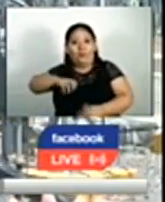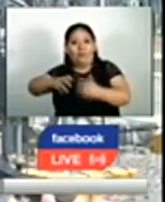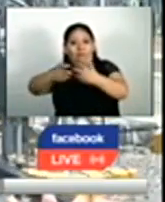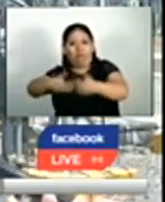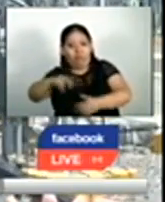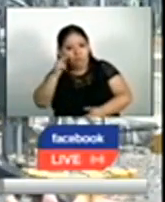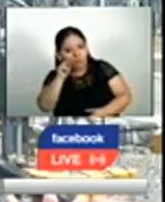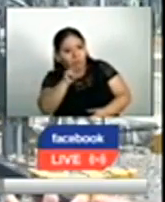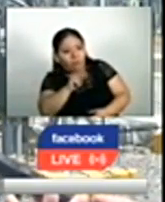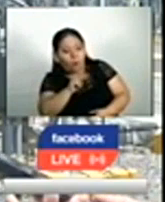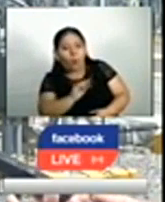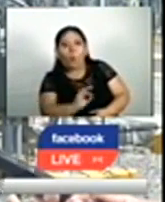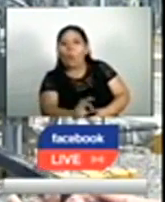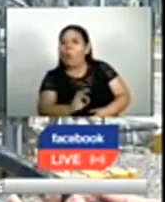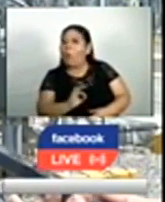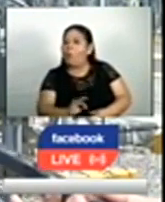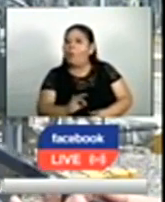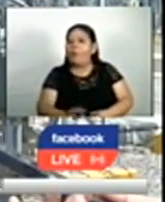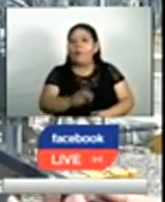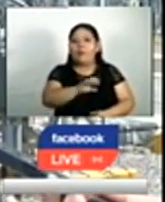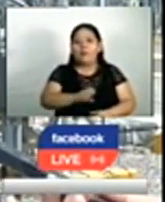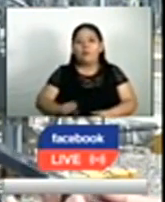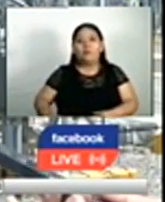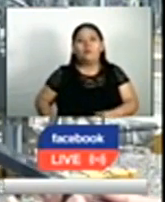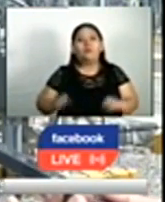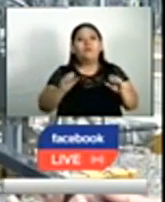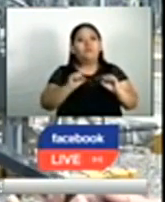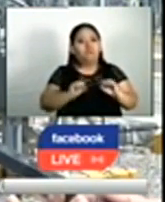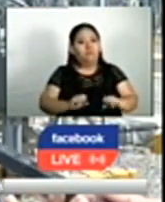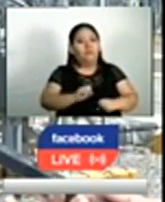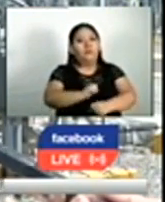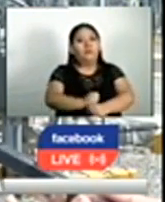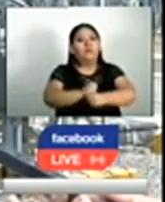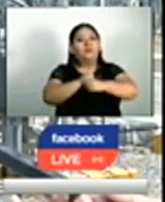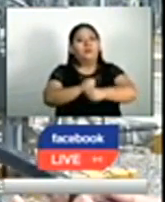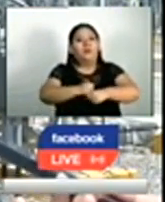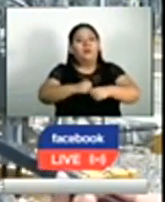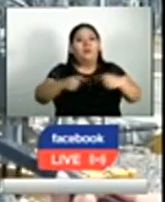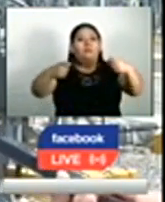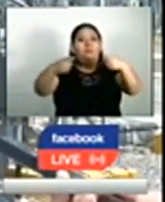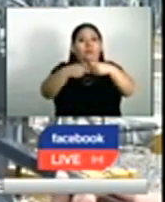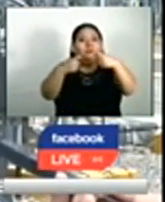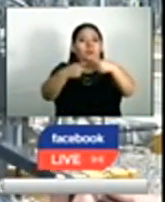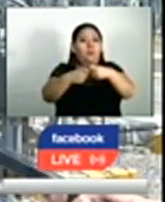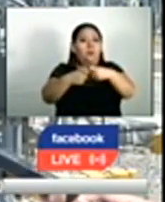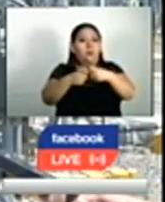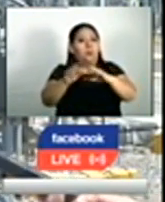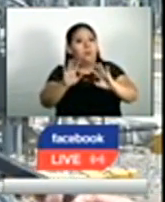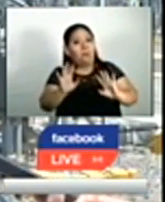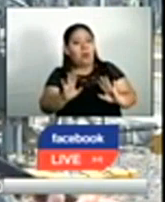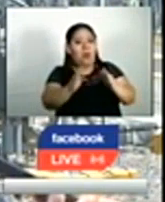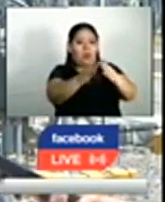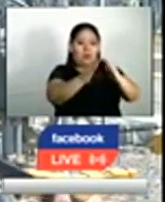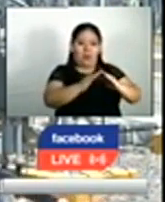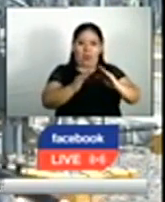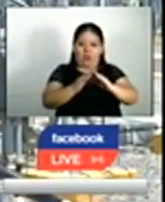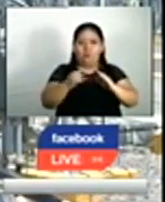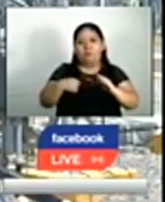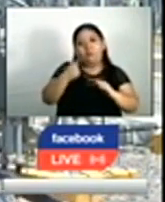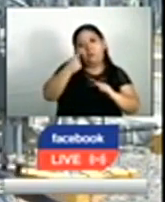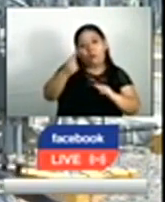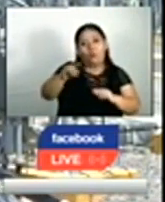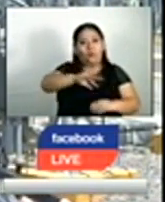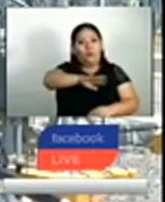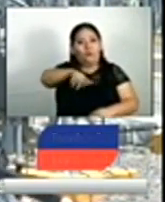país se está desarrollando y está garantizando la energía para estas nuevas inversiones, no solo para las locales. Nosotros vemos que los